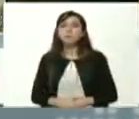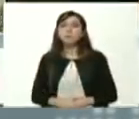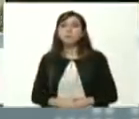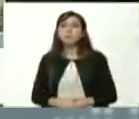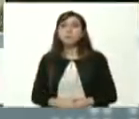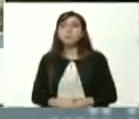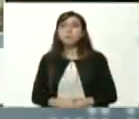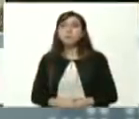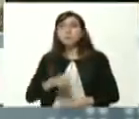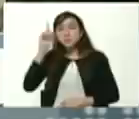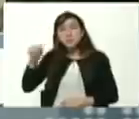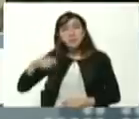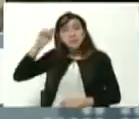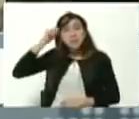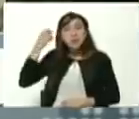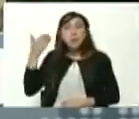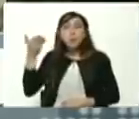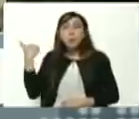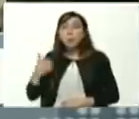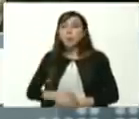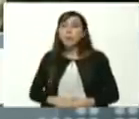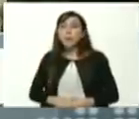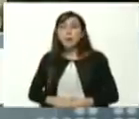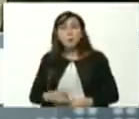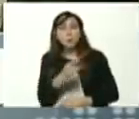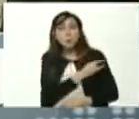y estaba recordando con Eduardo Piñate